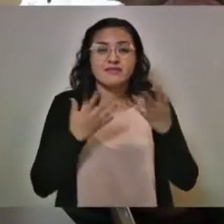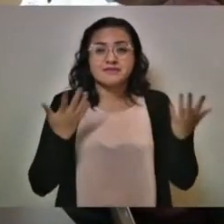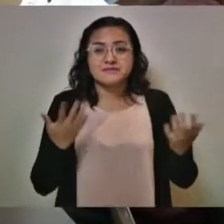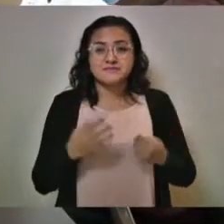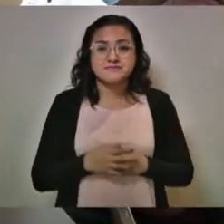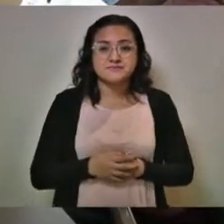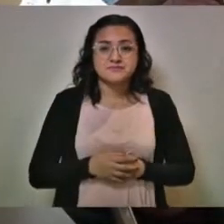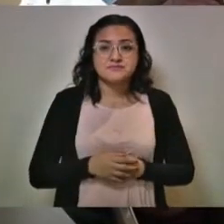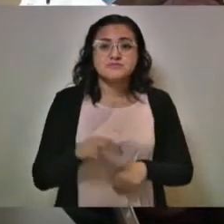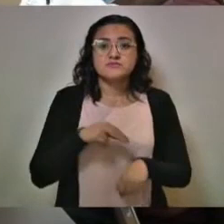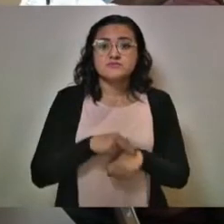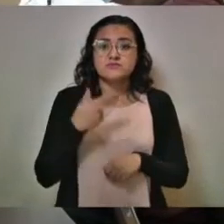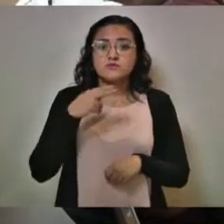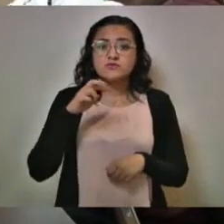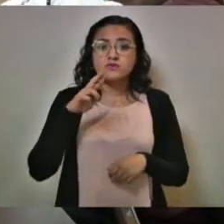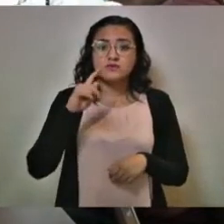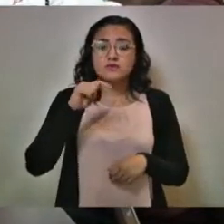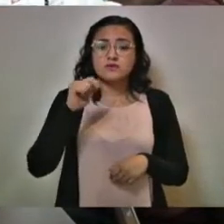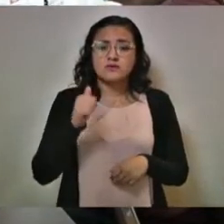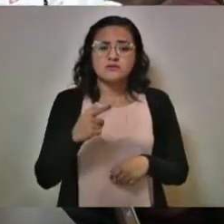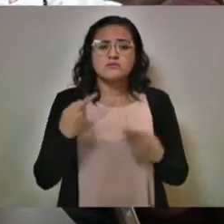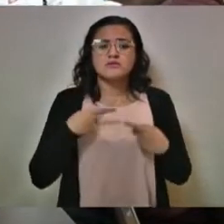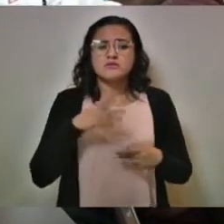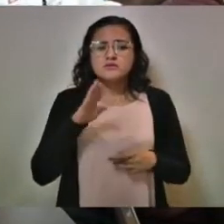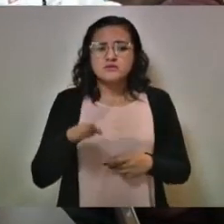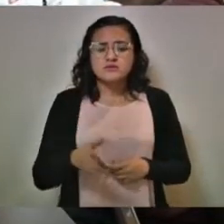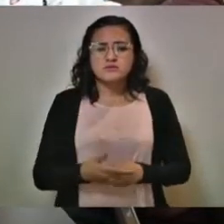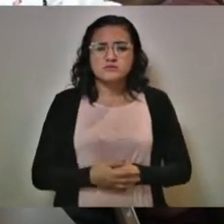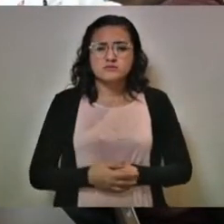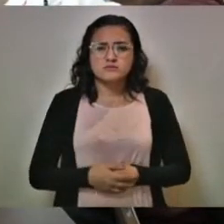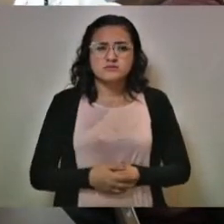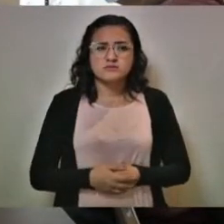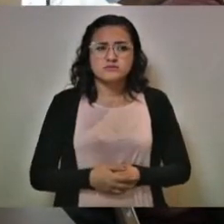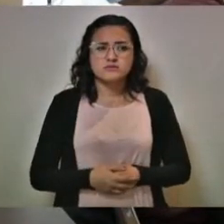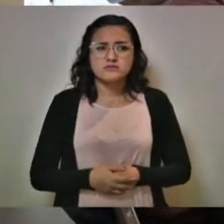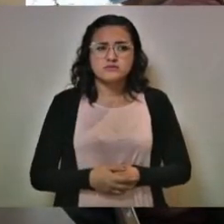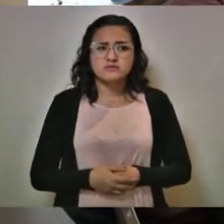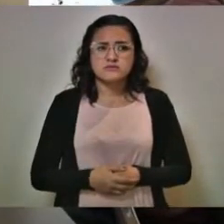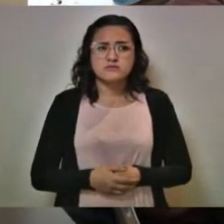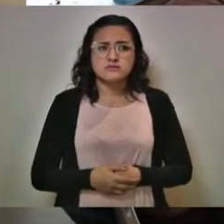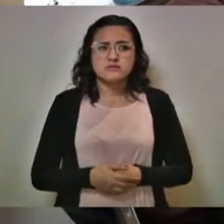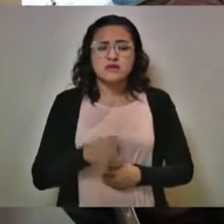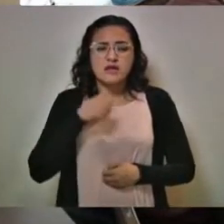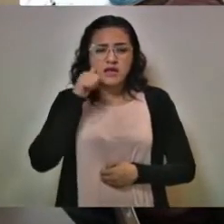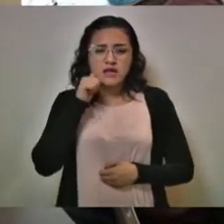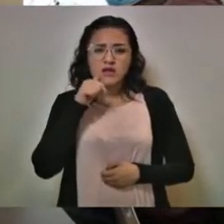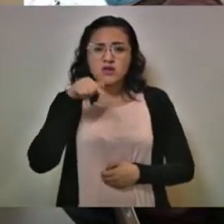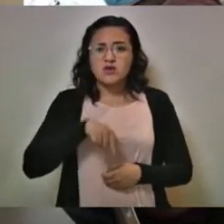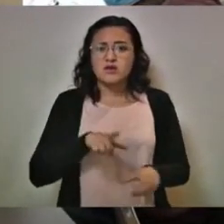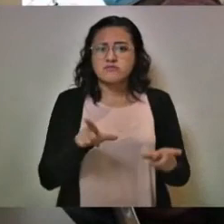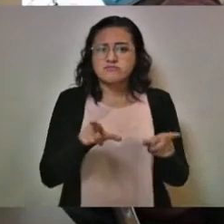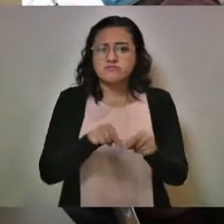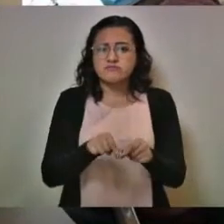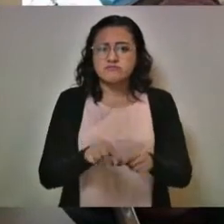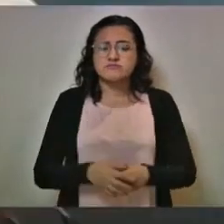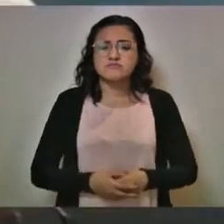Huerta, los fallecidos rápidos, no de todo el fin de semana, de los de ayer y hoy, por favor.